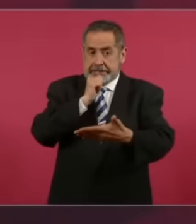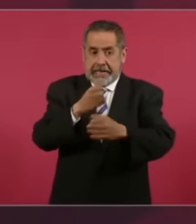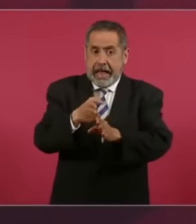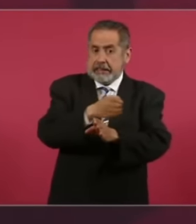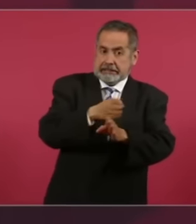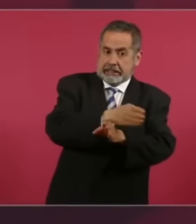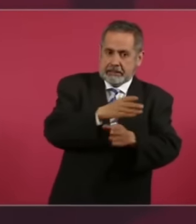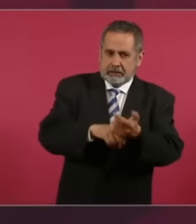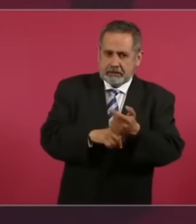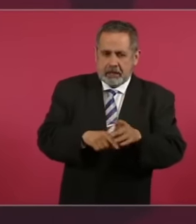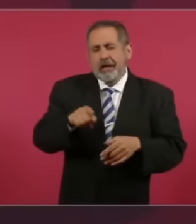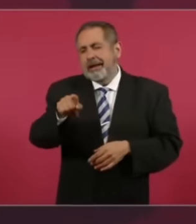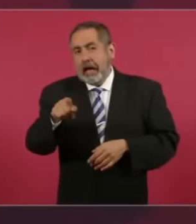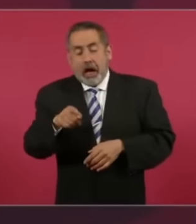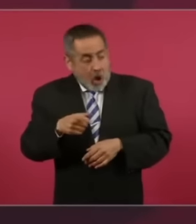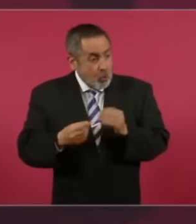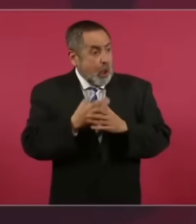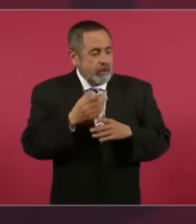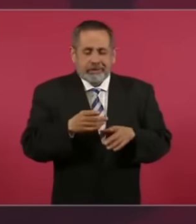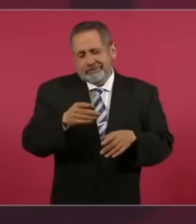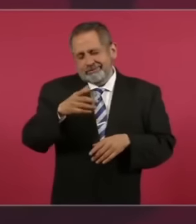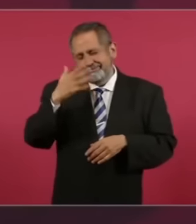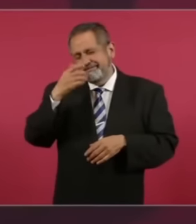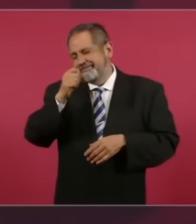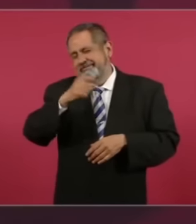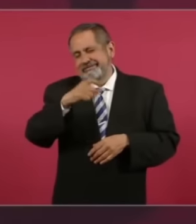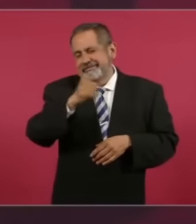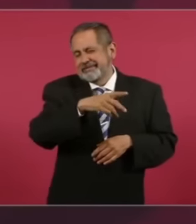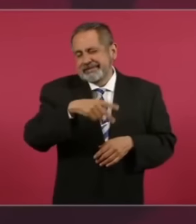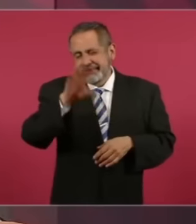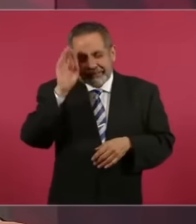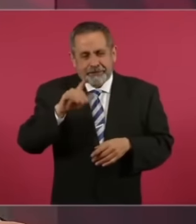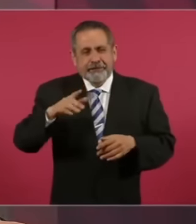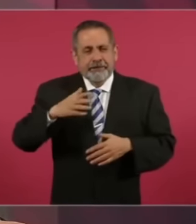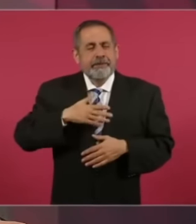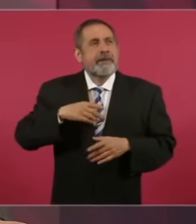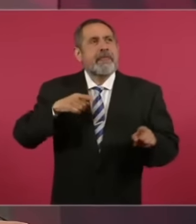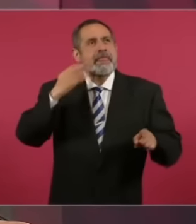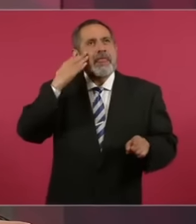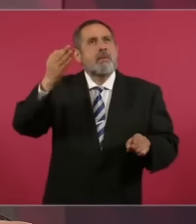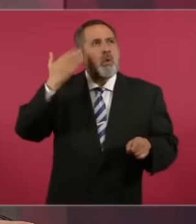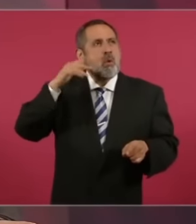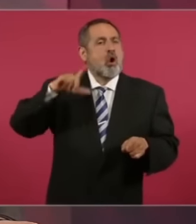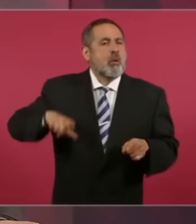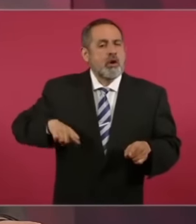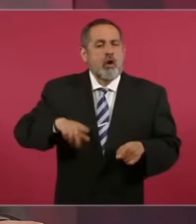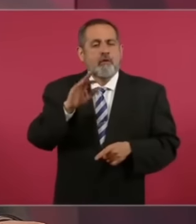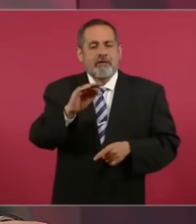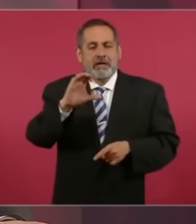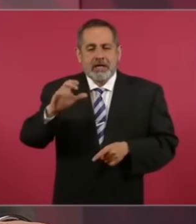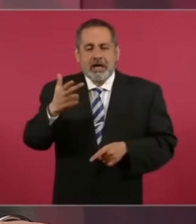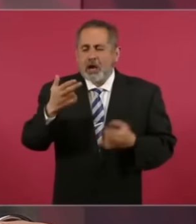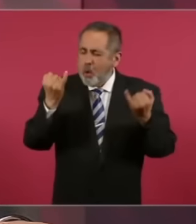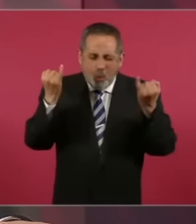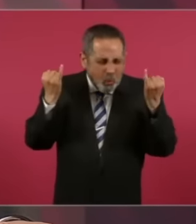Tampoco es nuevo En el tiempo que gobernó Calderón Hizo un